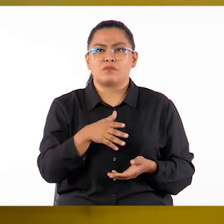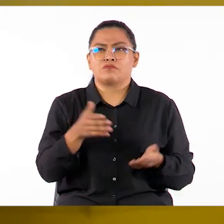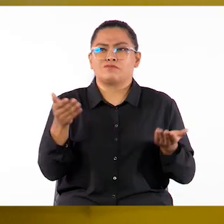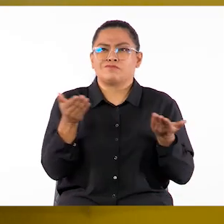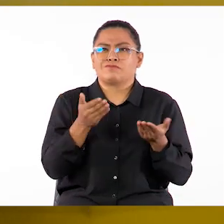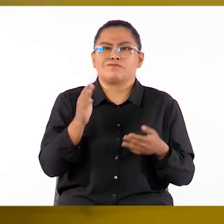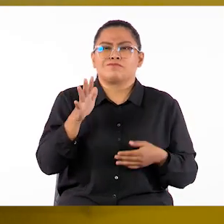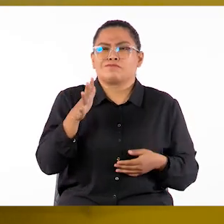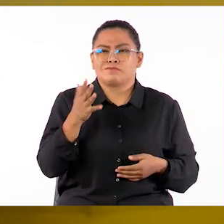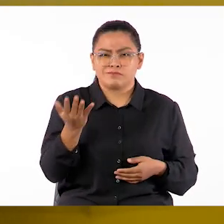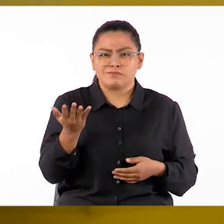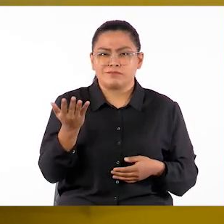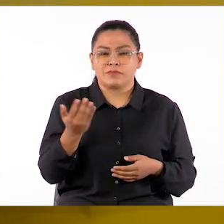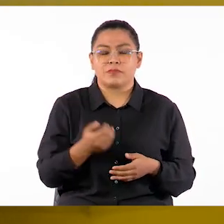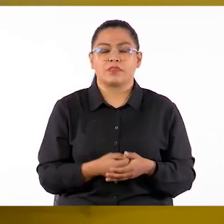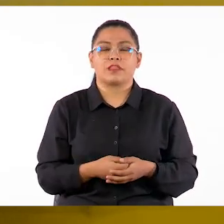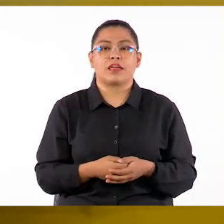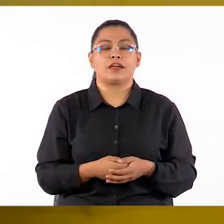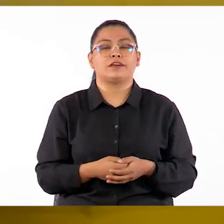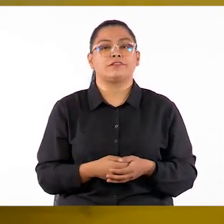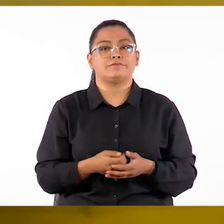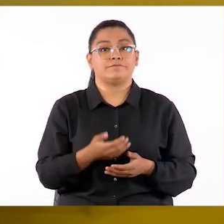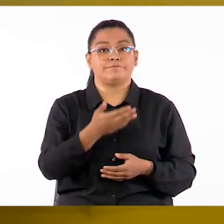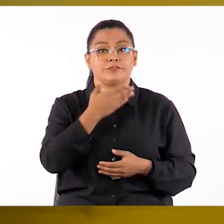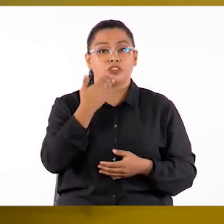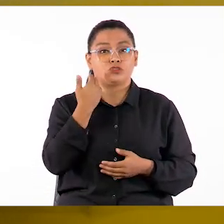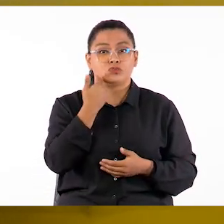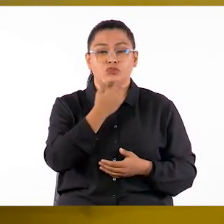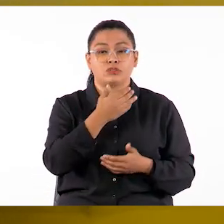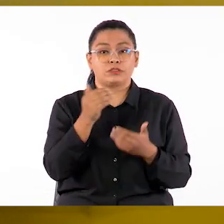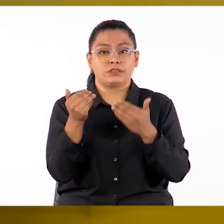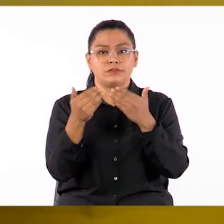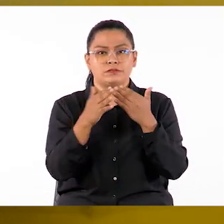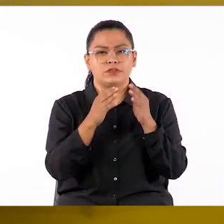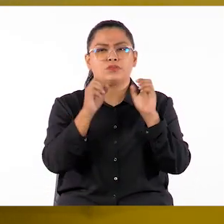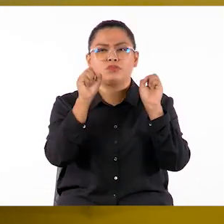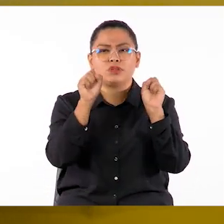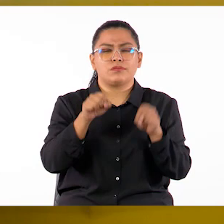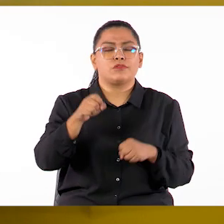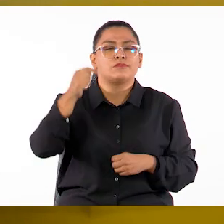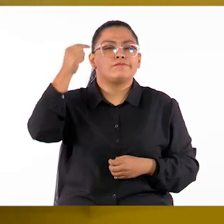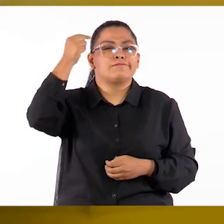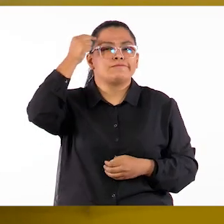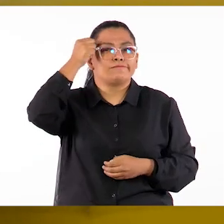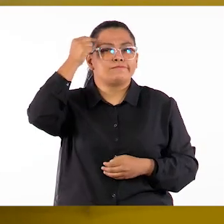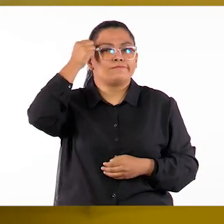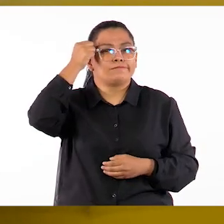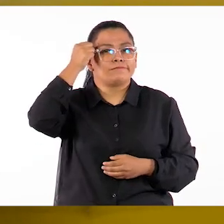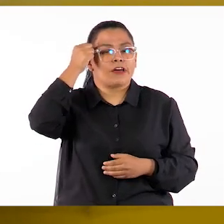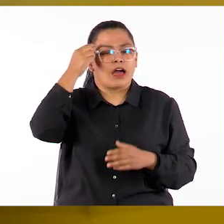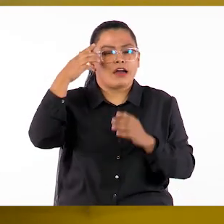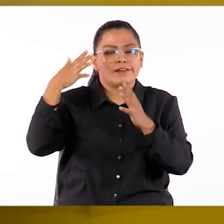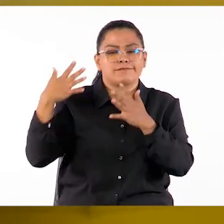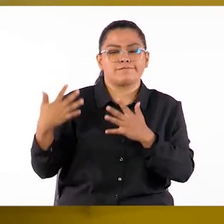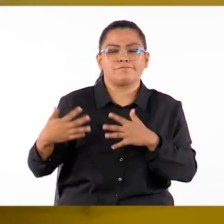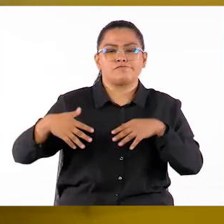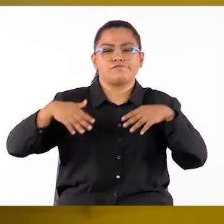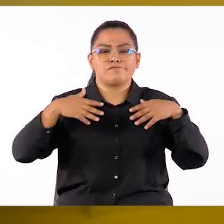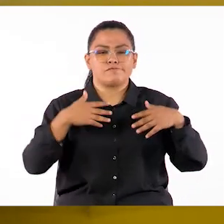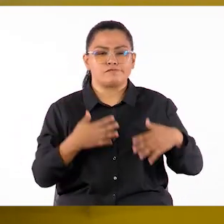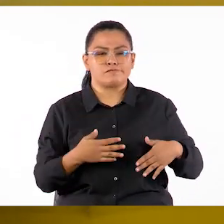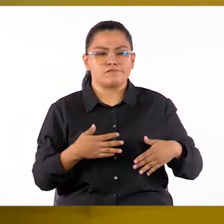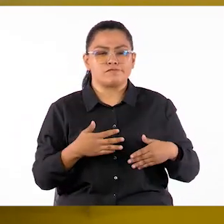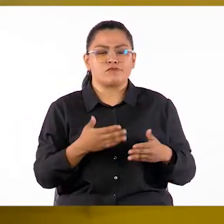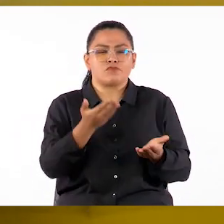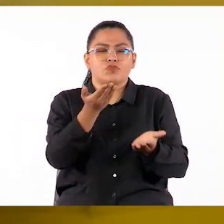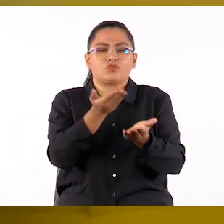Para cada uno de estos escenarios tenemos la posibilidad de pensar cuáles son las mejores actividades y propuestas para